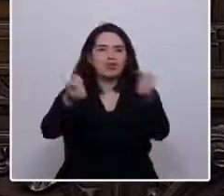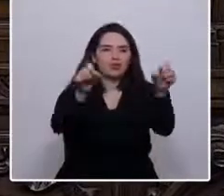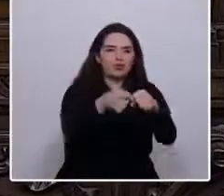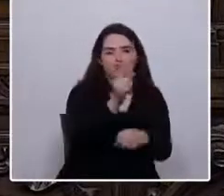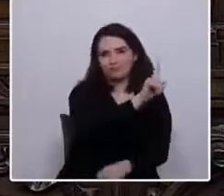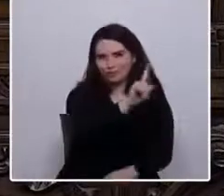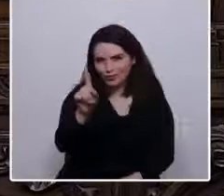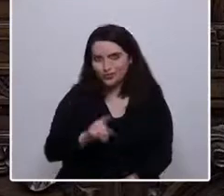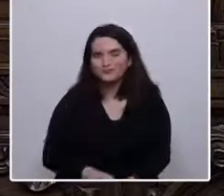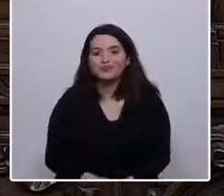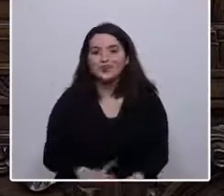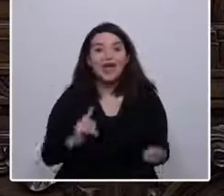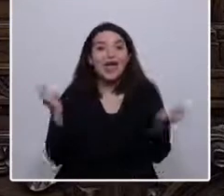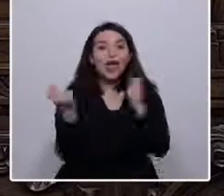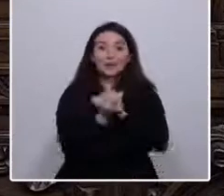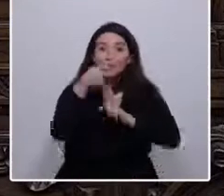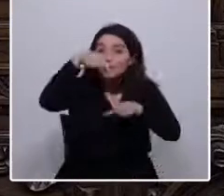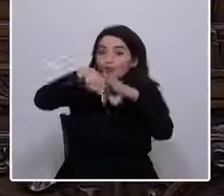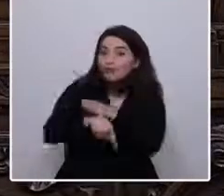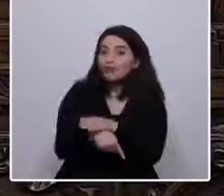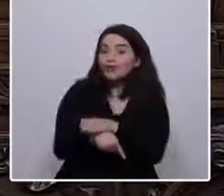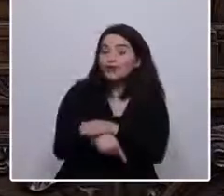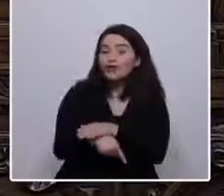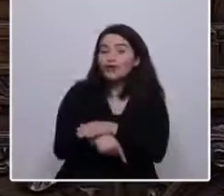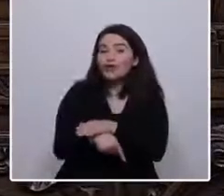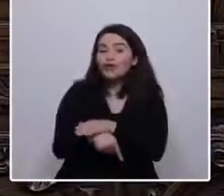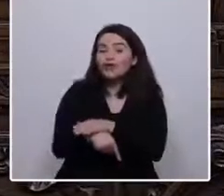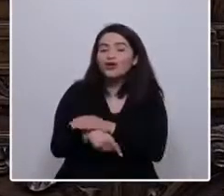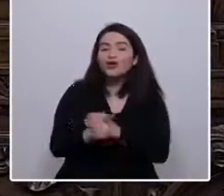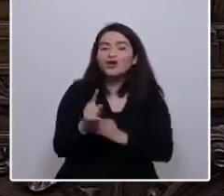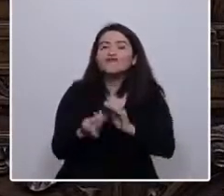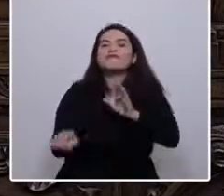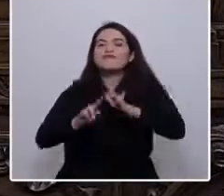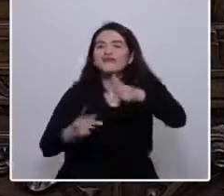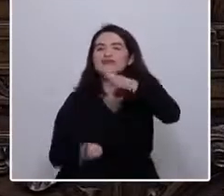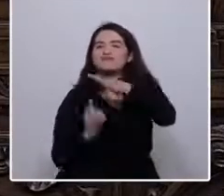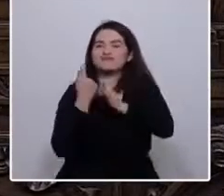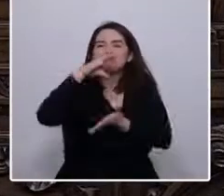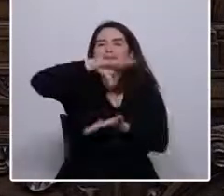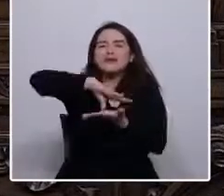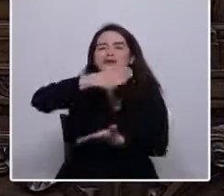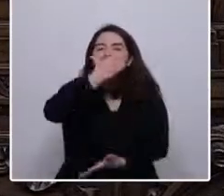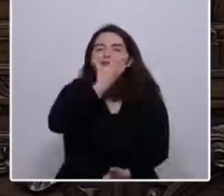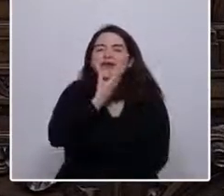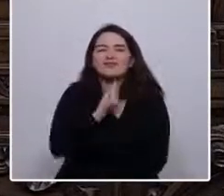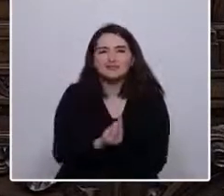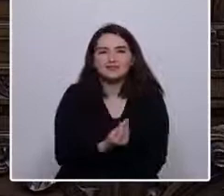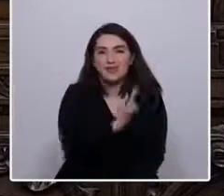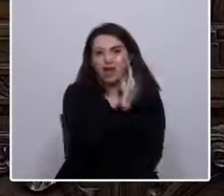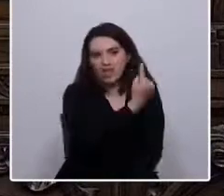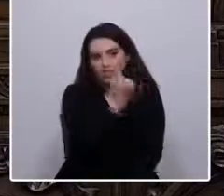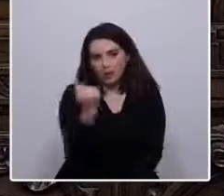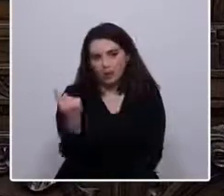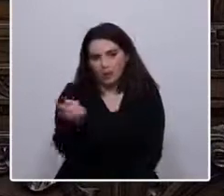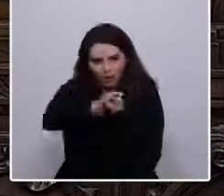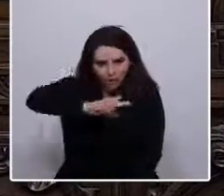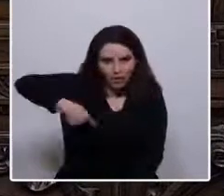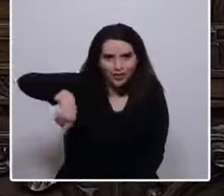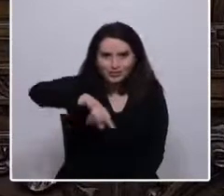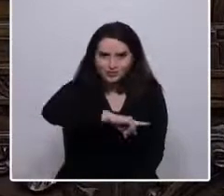Cambiar cambios muy profundos, pero no refundar este país maravilloso. De cada uno de nosotros, estimados amigos,